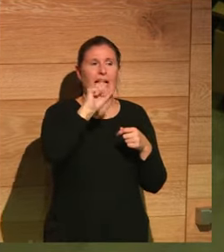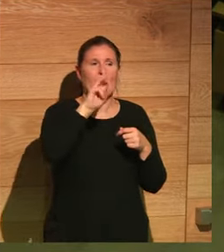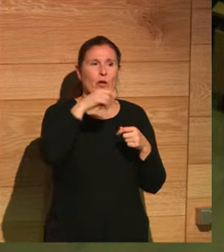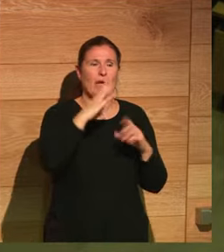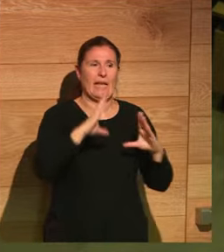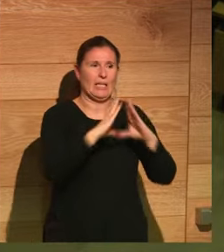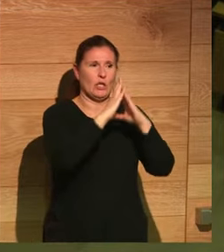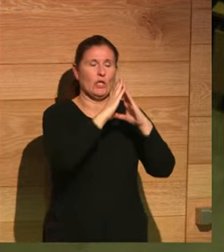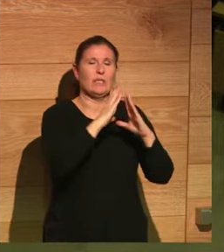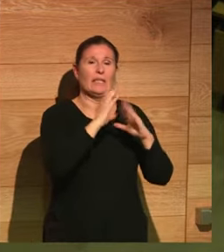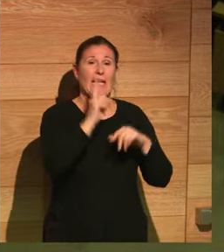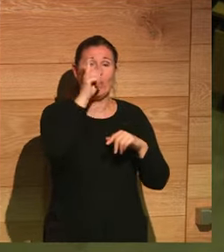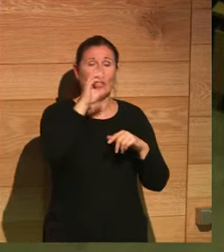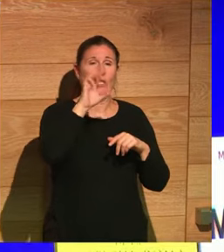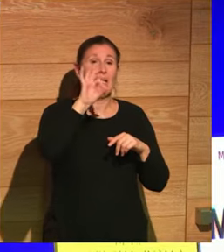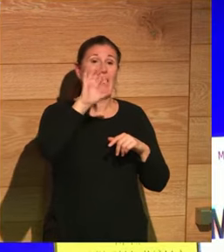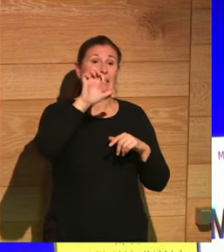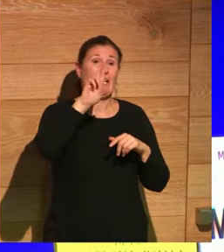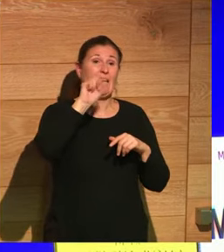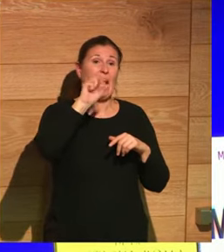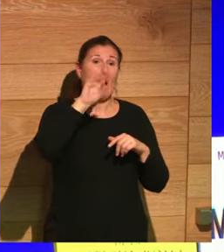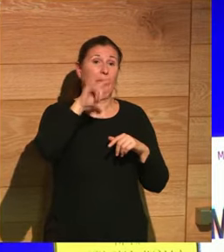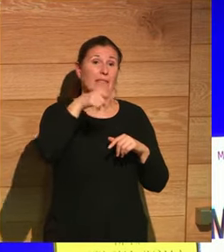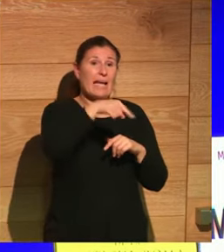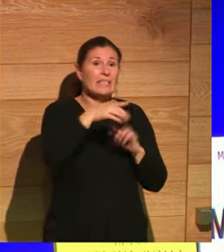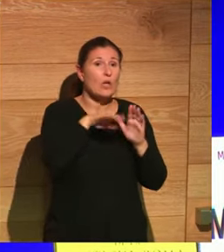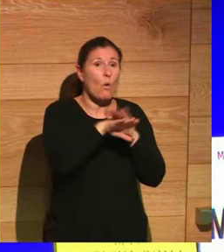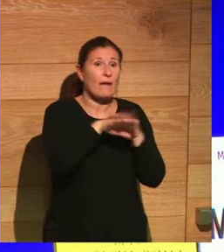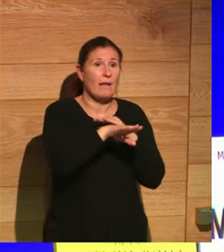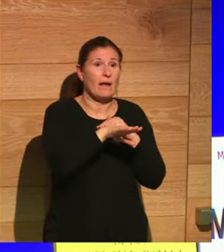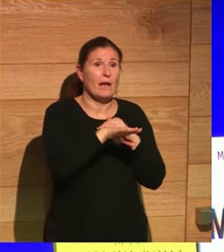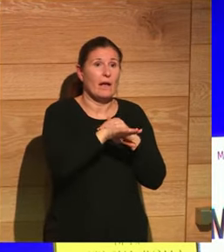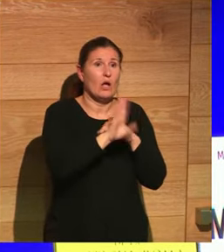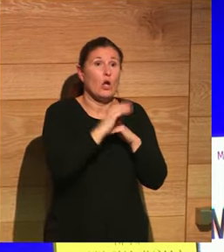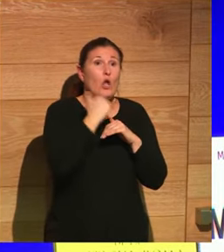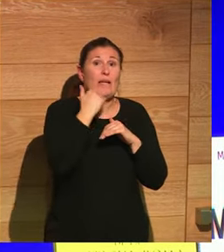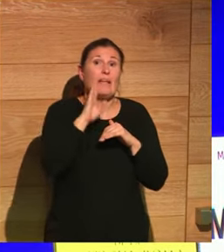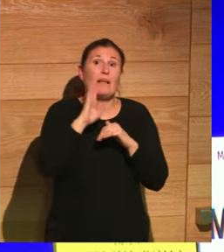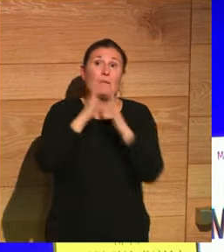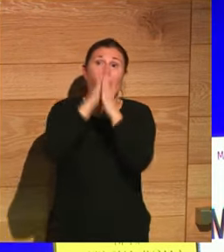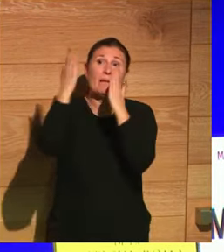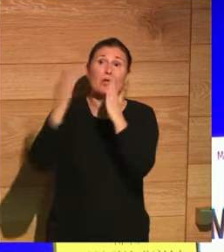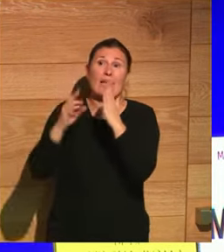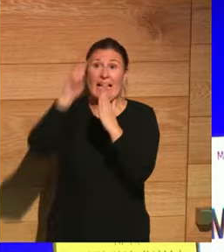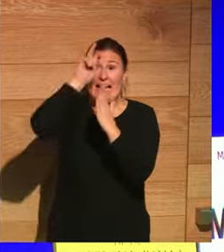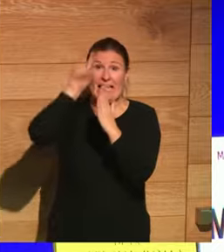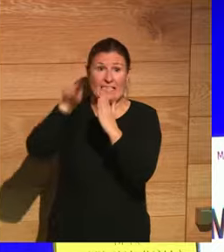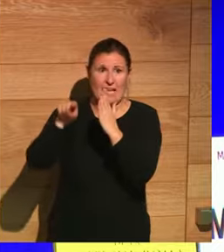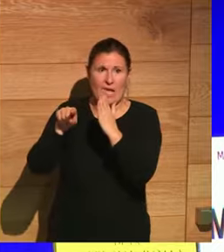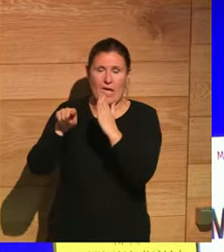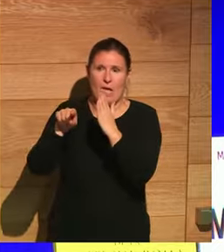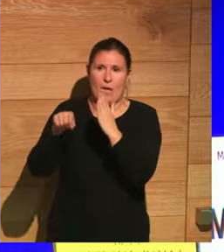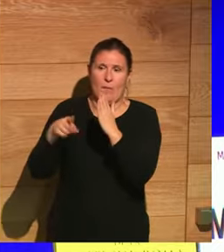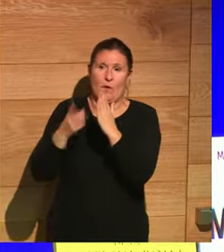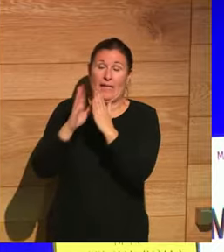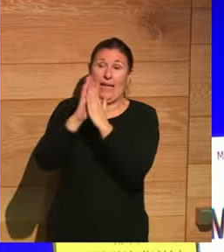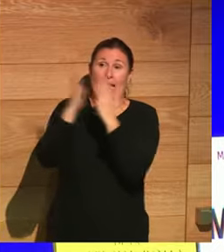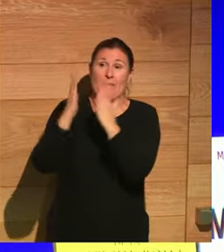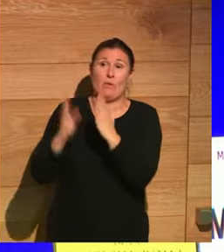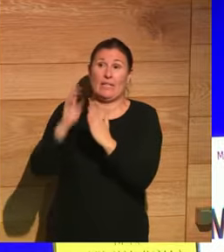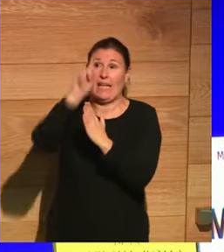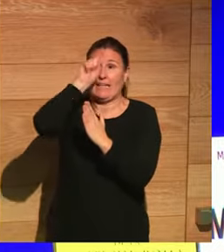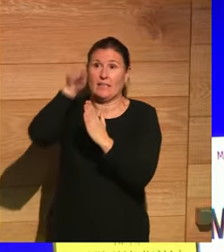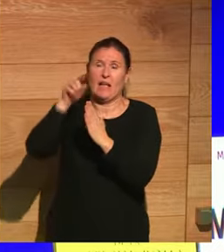templo del dios Serapis que era donde se guardaba lo poquísimo que quedaba de la biblioteca de Alejandría porque la biblioteca de Alejandría habría sufrido